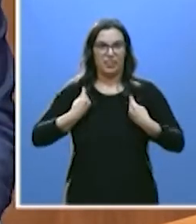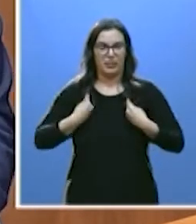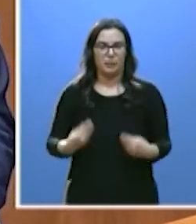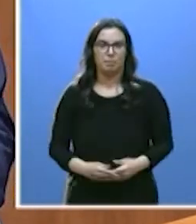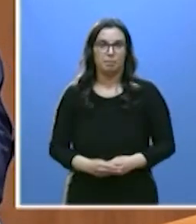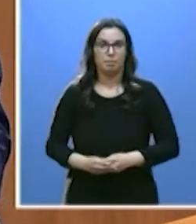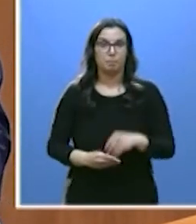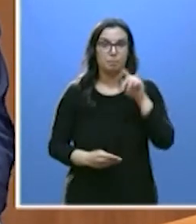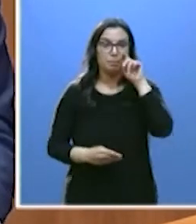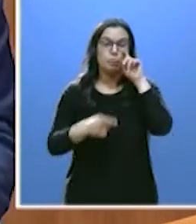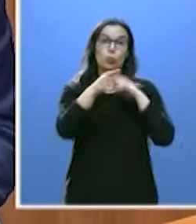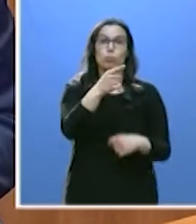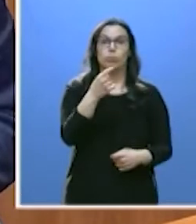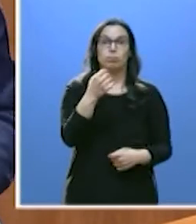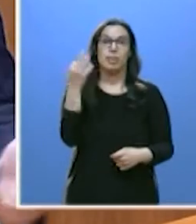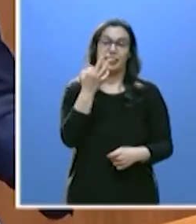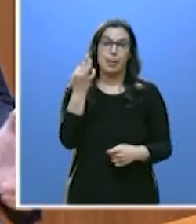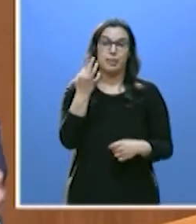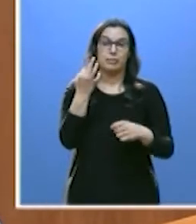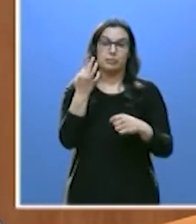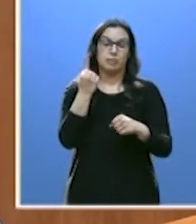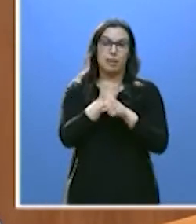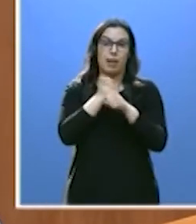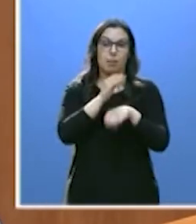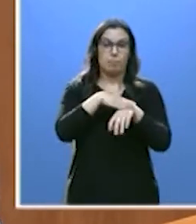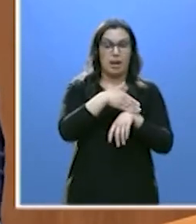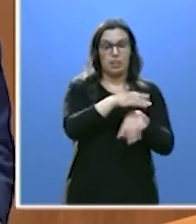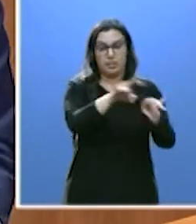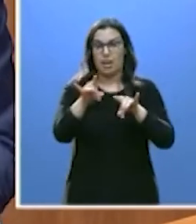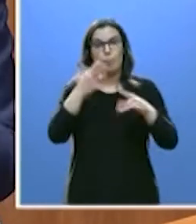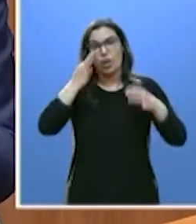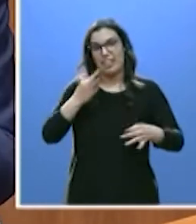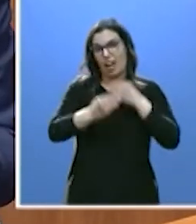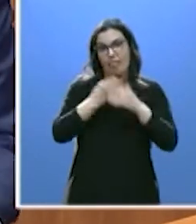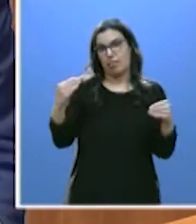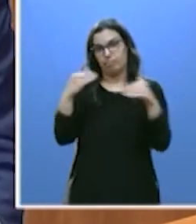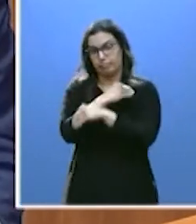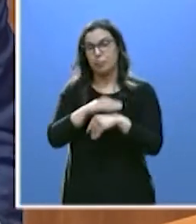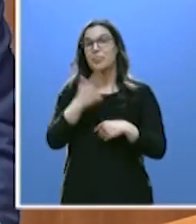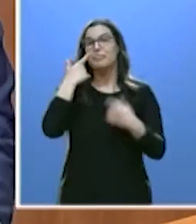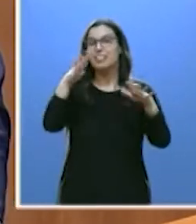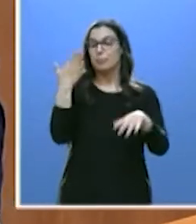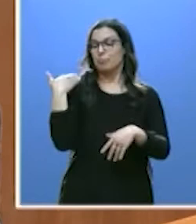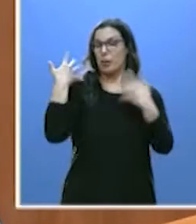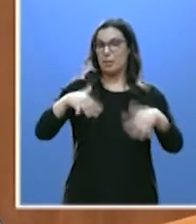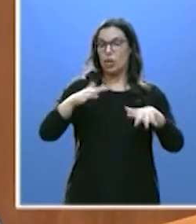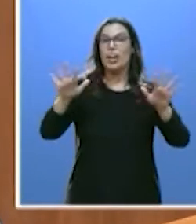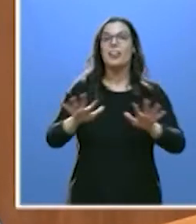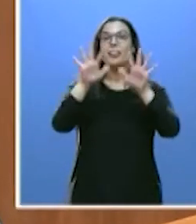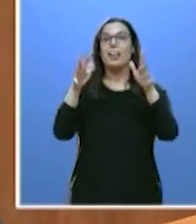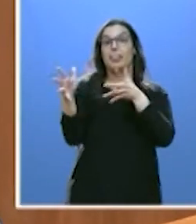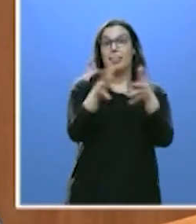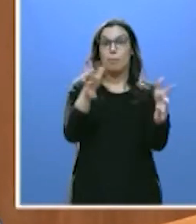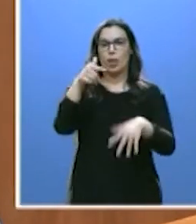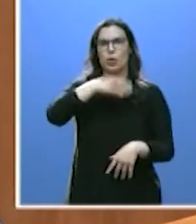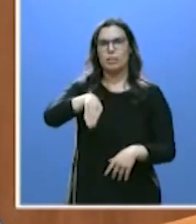a esta tierra, aunque se haya dedicado precisamente a lo contrario. Fíjese, el miércoles 10 de marzo sufrimos en España